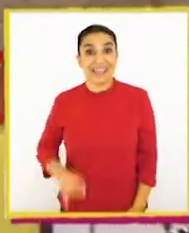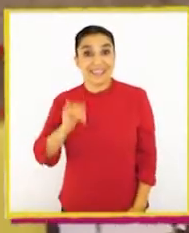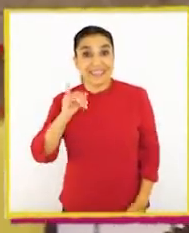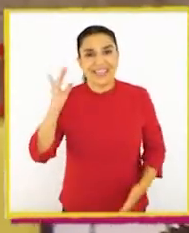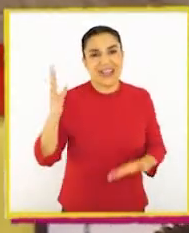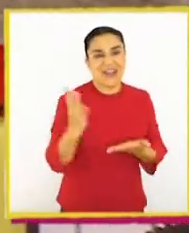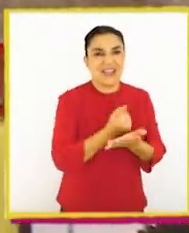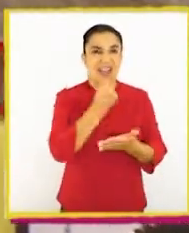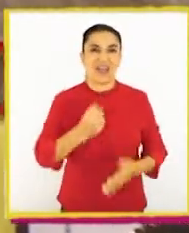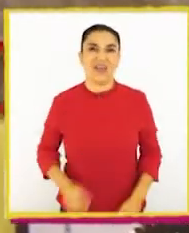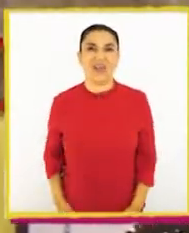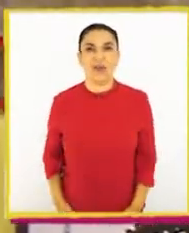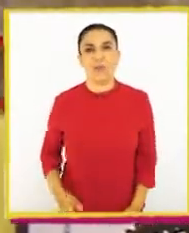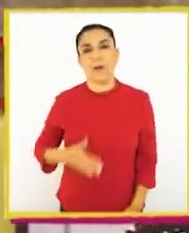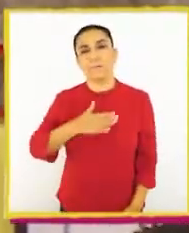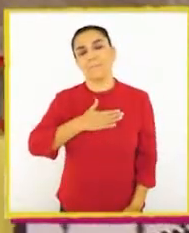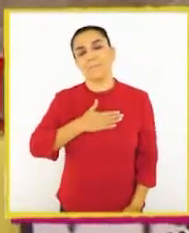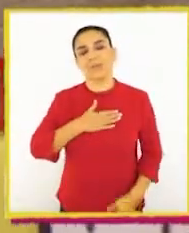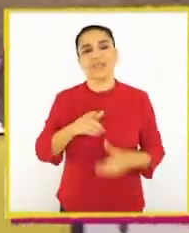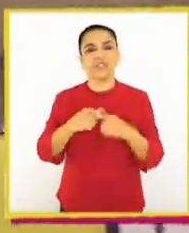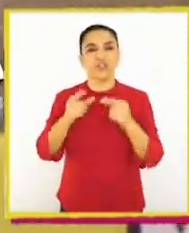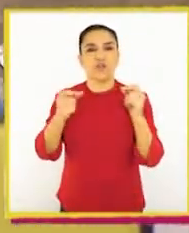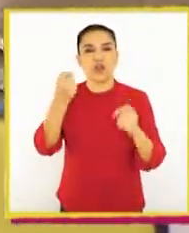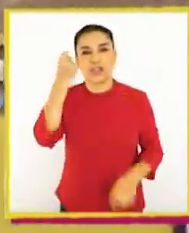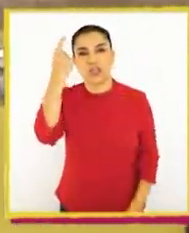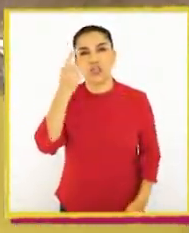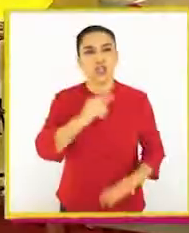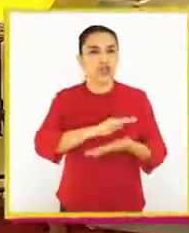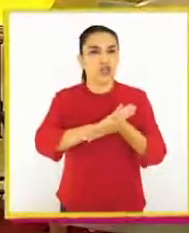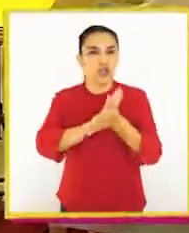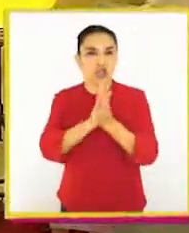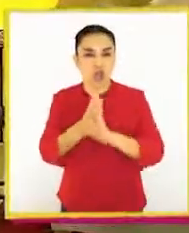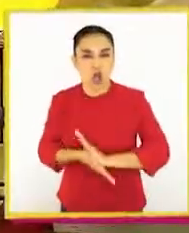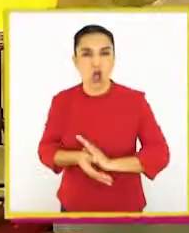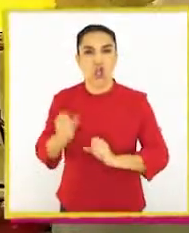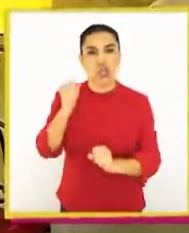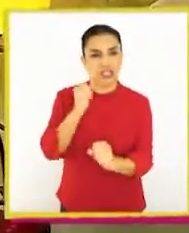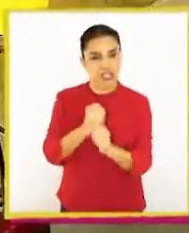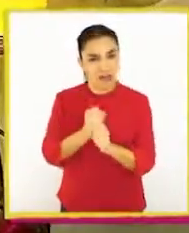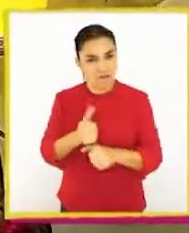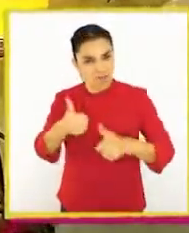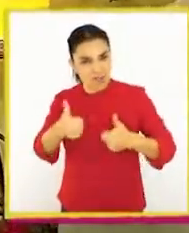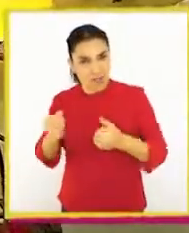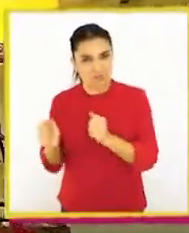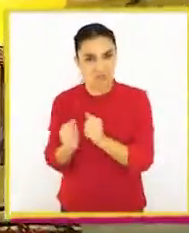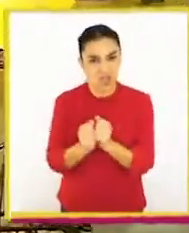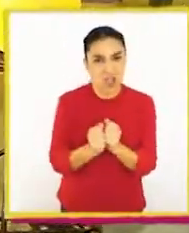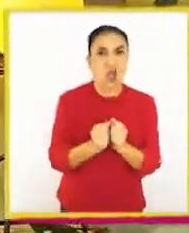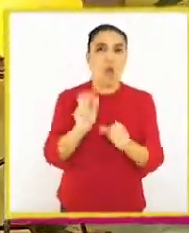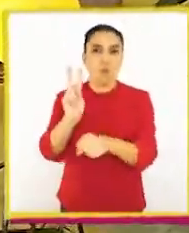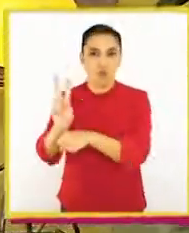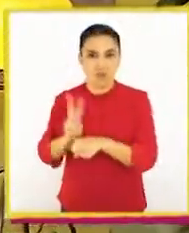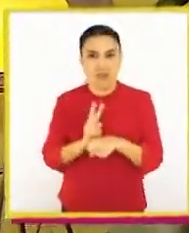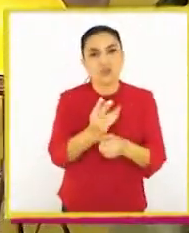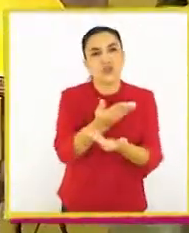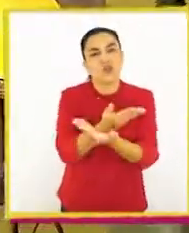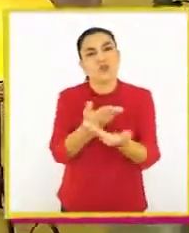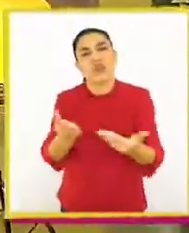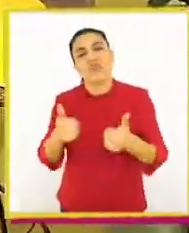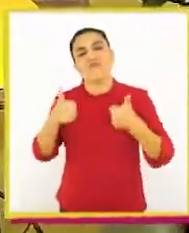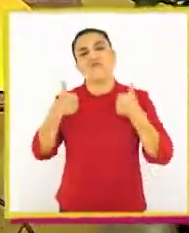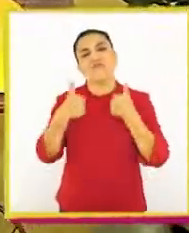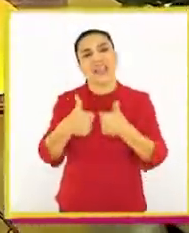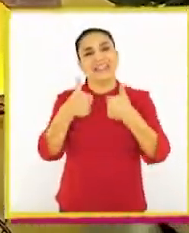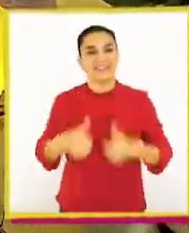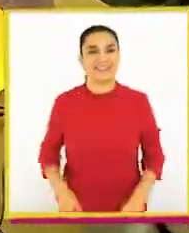¡Lo logramos! ¡Mi sobrino comprendió todo! ¡Todo! Trabajamos muy bien en equipo junto a los profesores y ustedes. ¡Qué